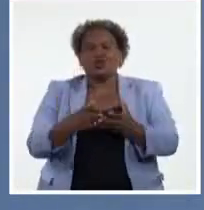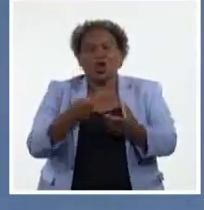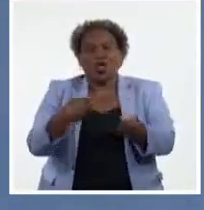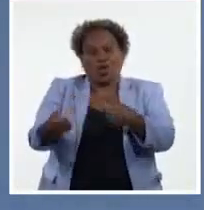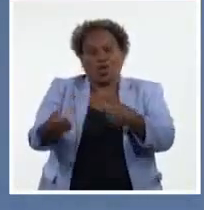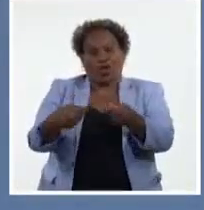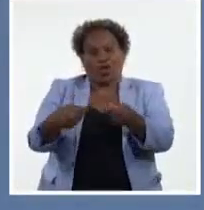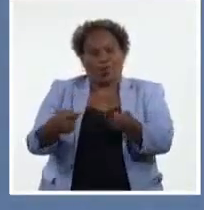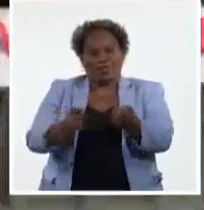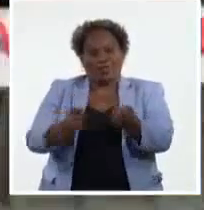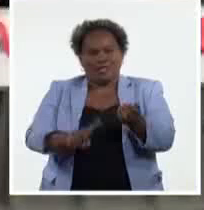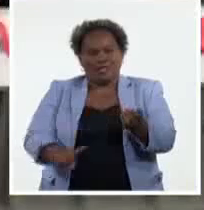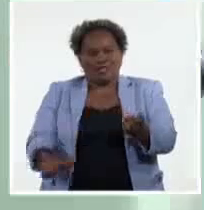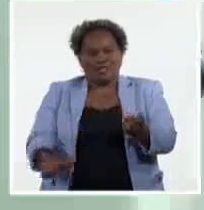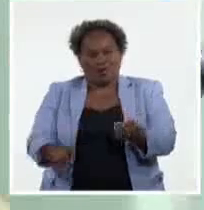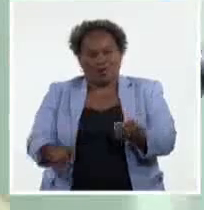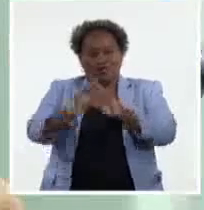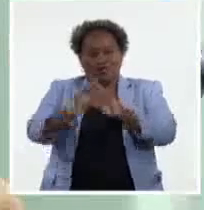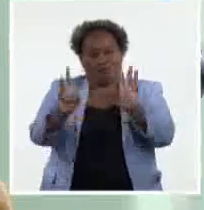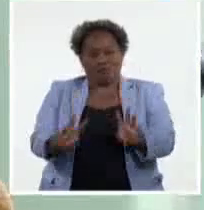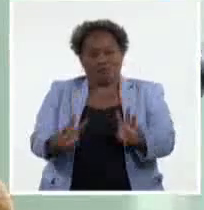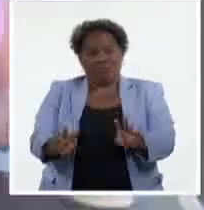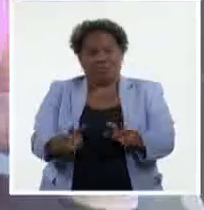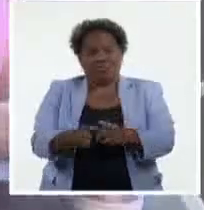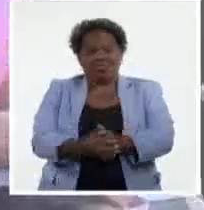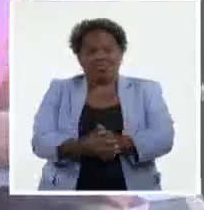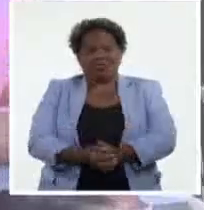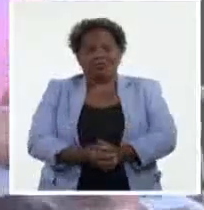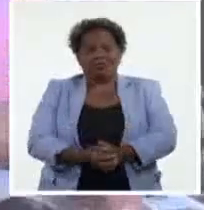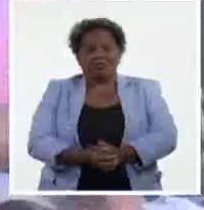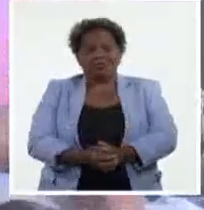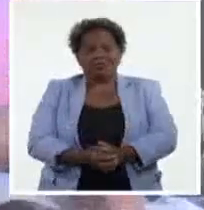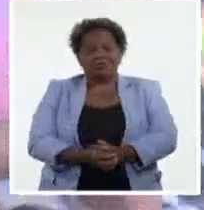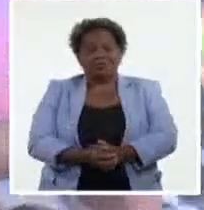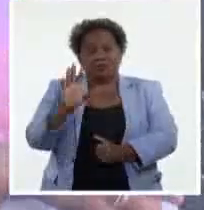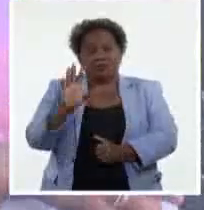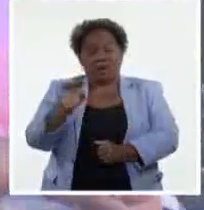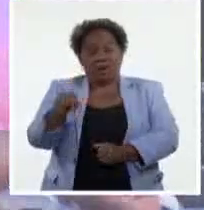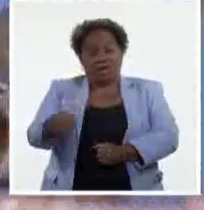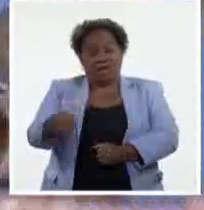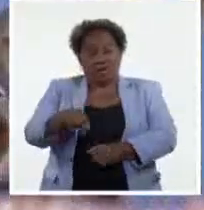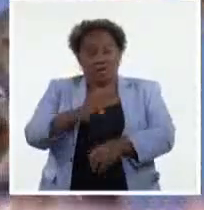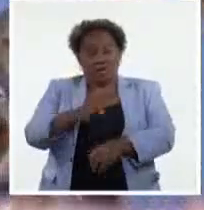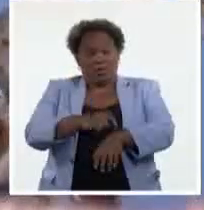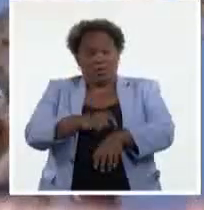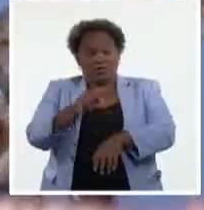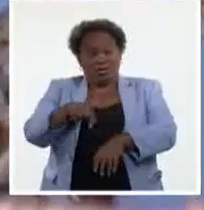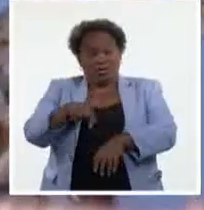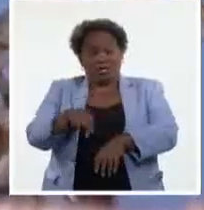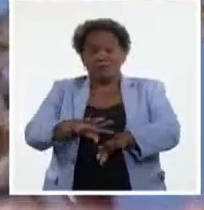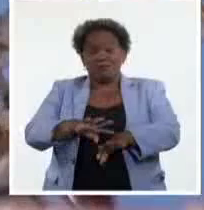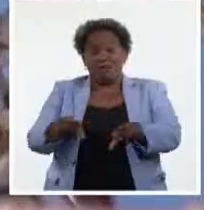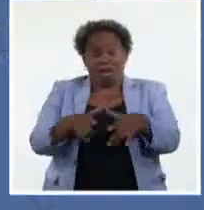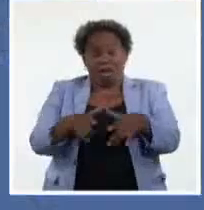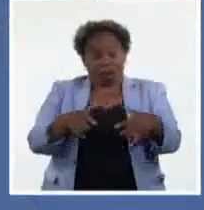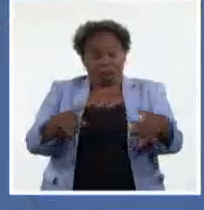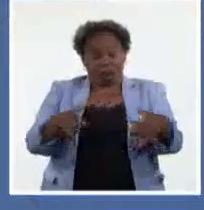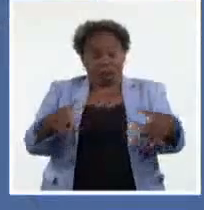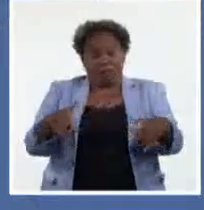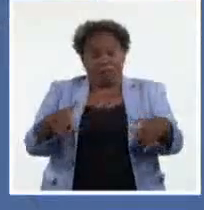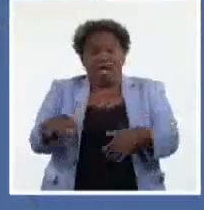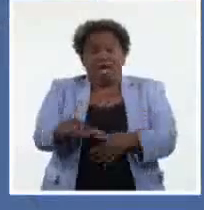electrónico desde cuentas virtuales. Estamos hablando de que en este momento ya se están incrementando en algunas radiobases